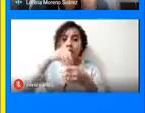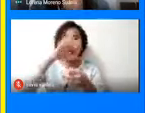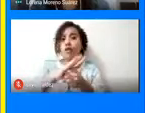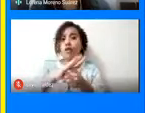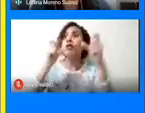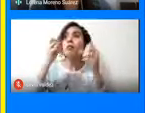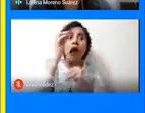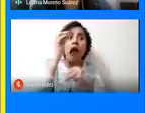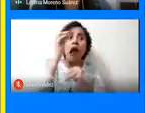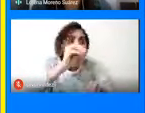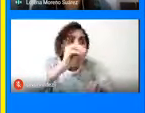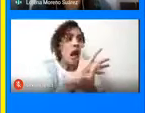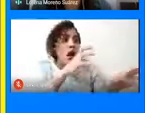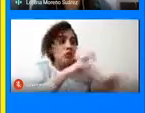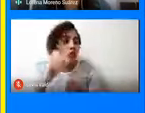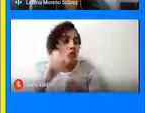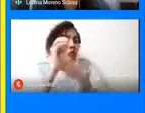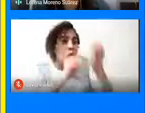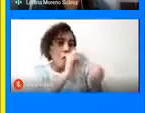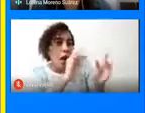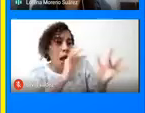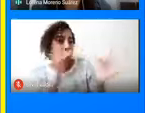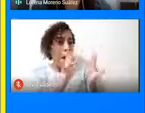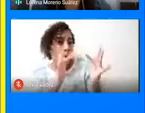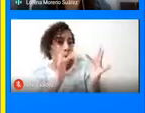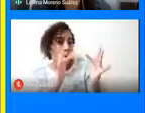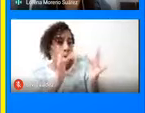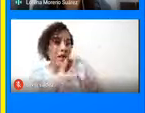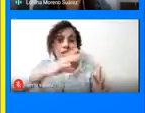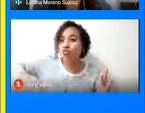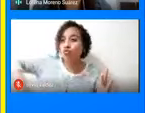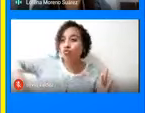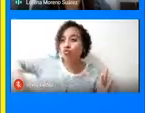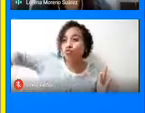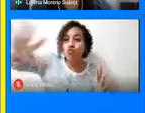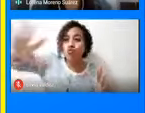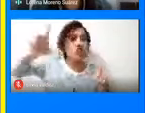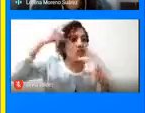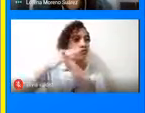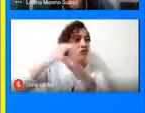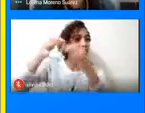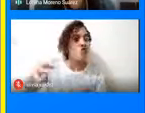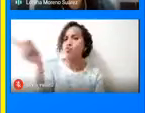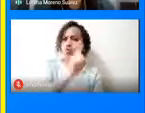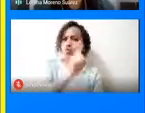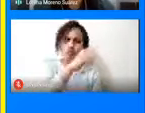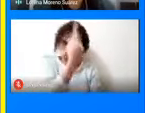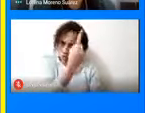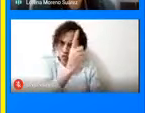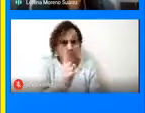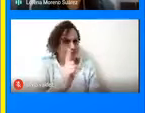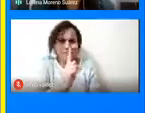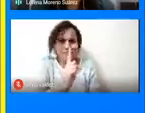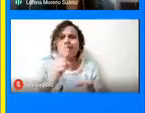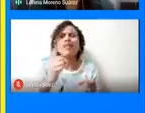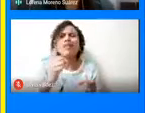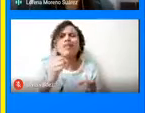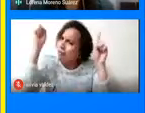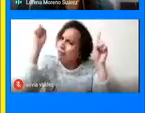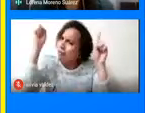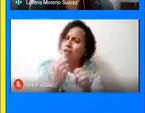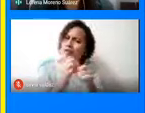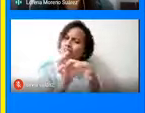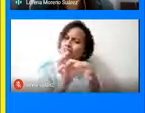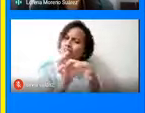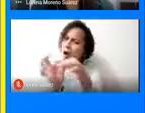diseña acciones que respondan a las necesidades en materia de seguridad turística de Bogotá, sino que trabaja de